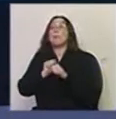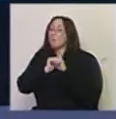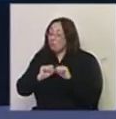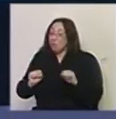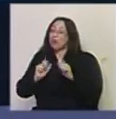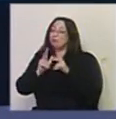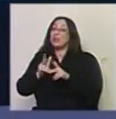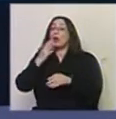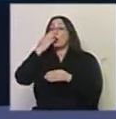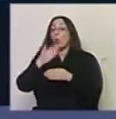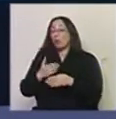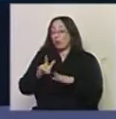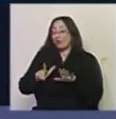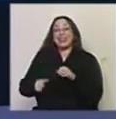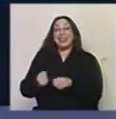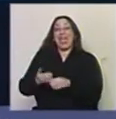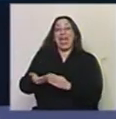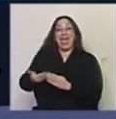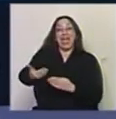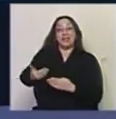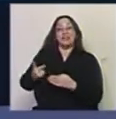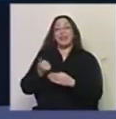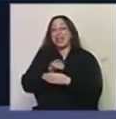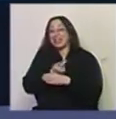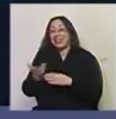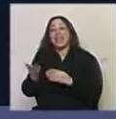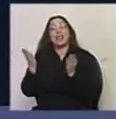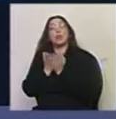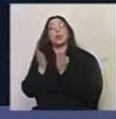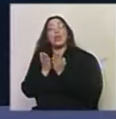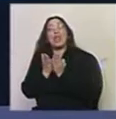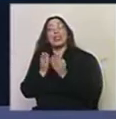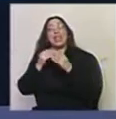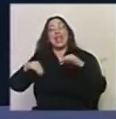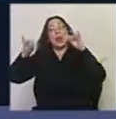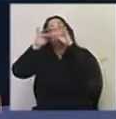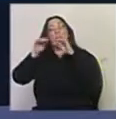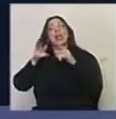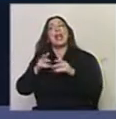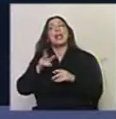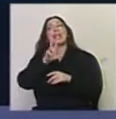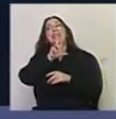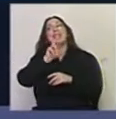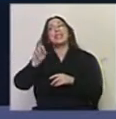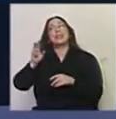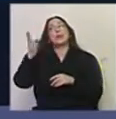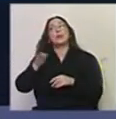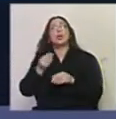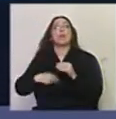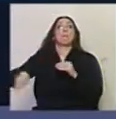en los últimos siete años la cantidad de estudiantes que tenemos en las escuelas de formación pasó al 300% más.